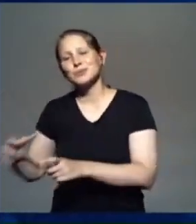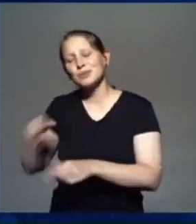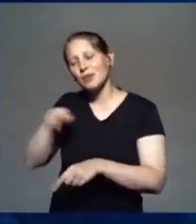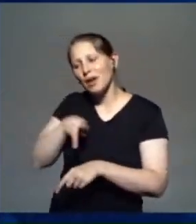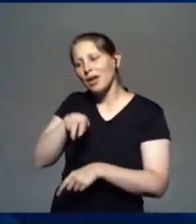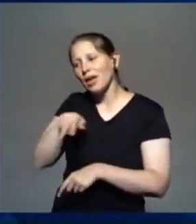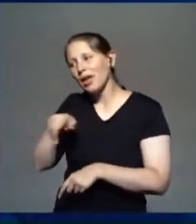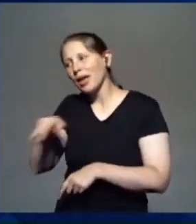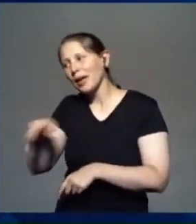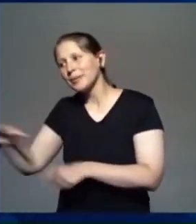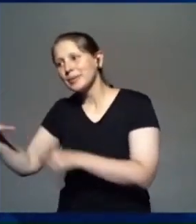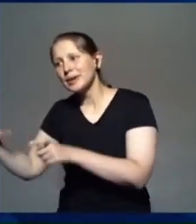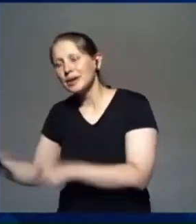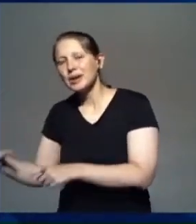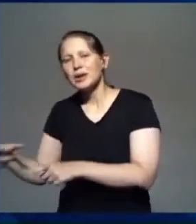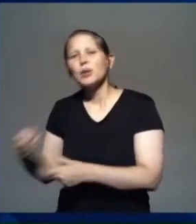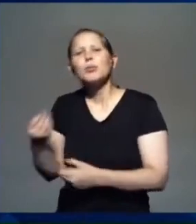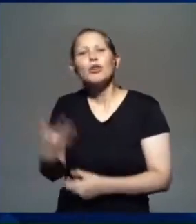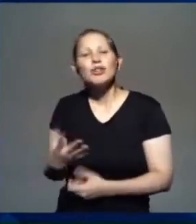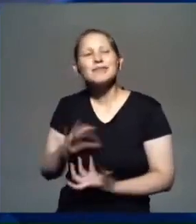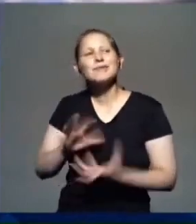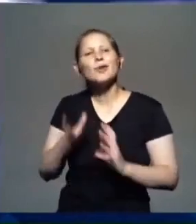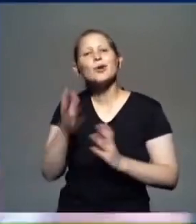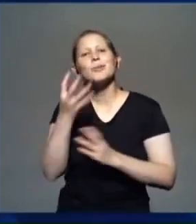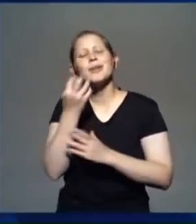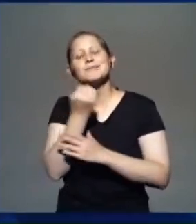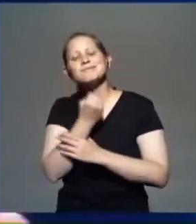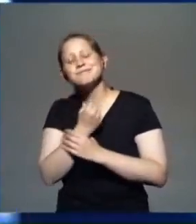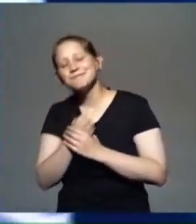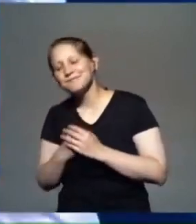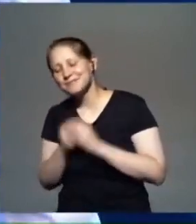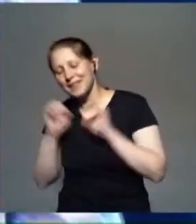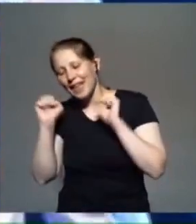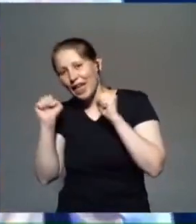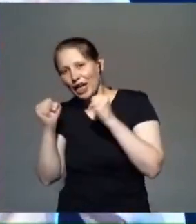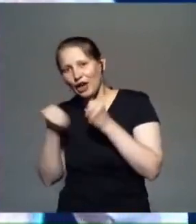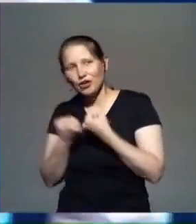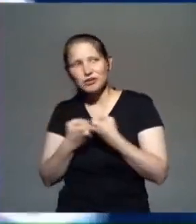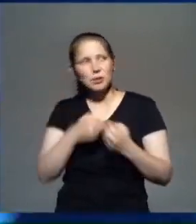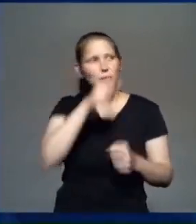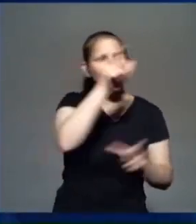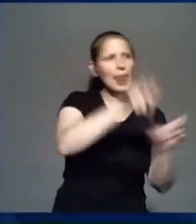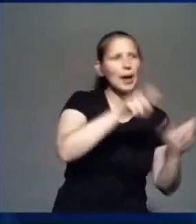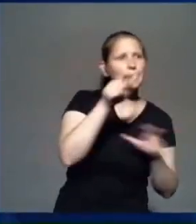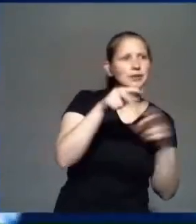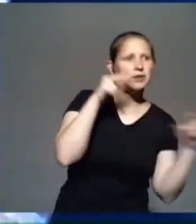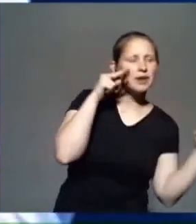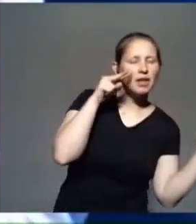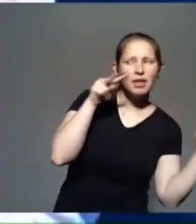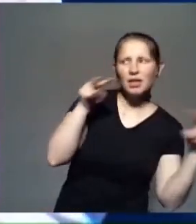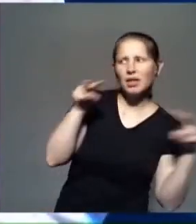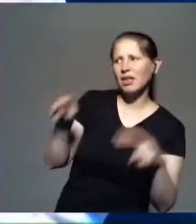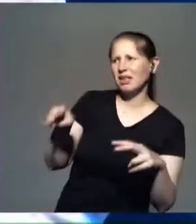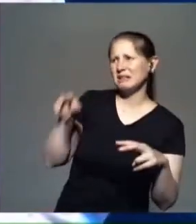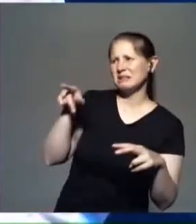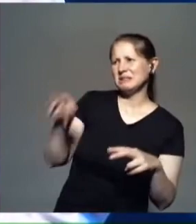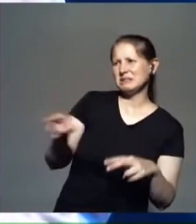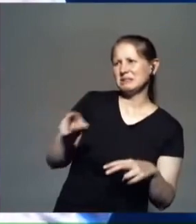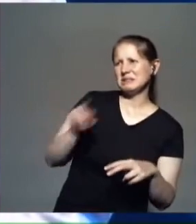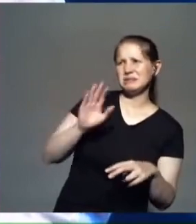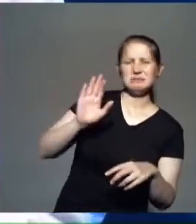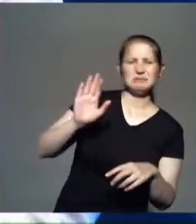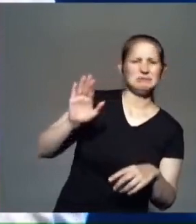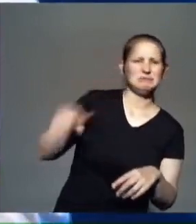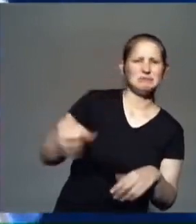cualquiera. Ha tenido tantos maridos. Y ustedes saben, pueblo chico, dice el refrán.